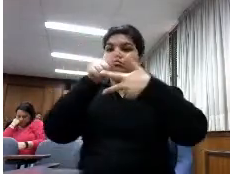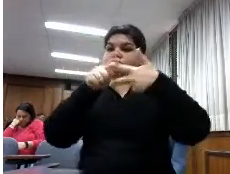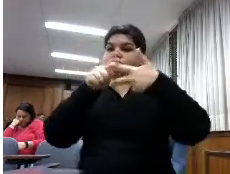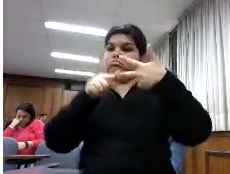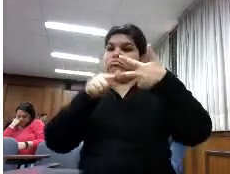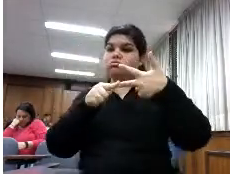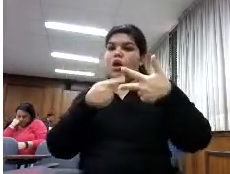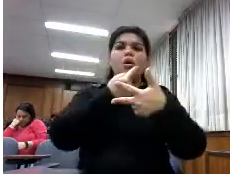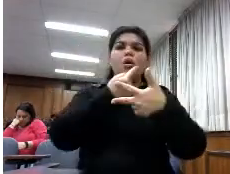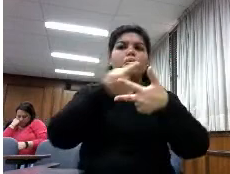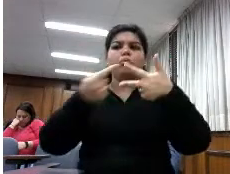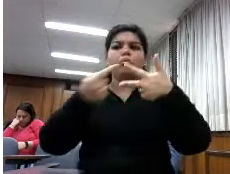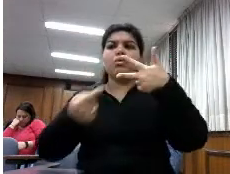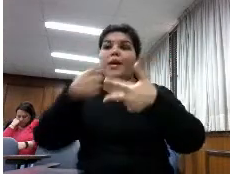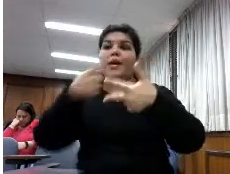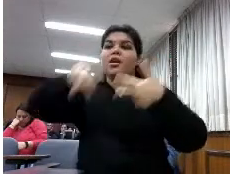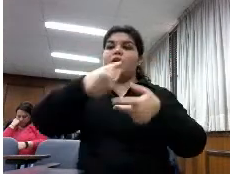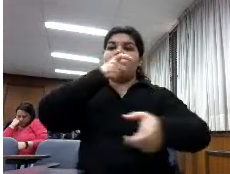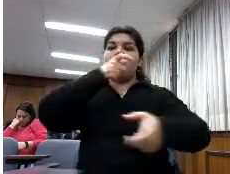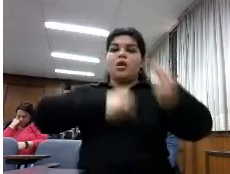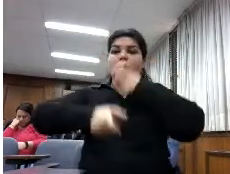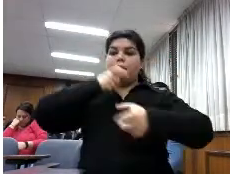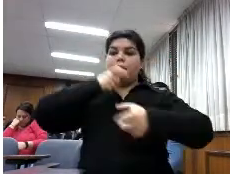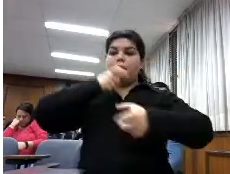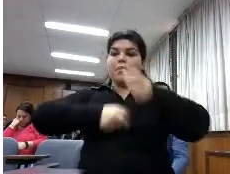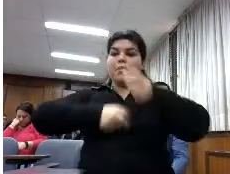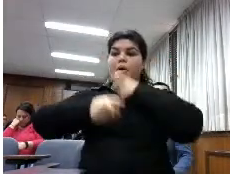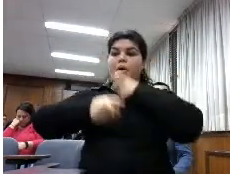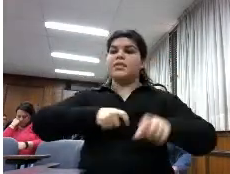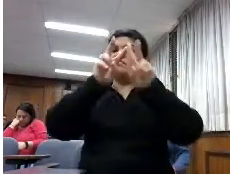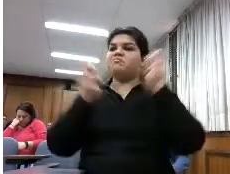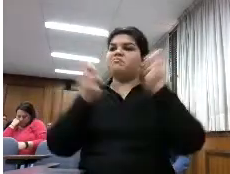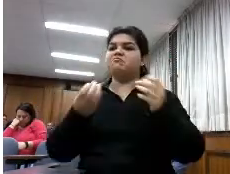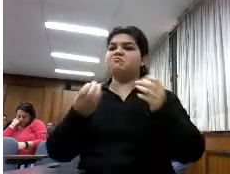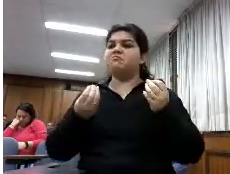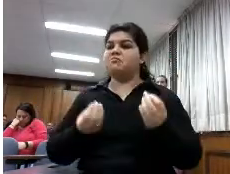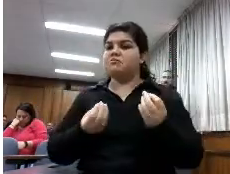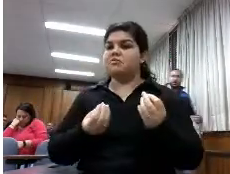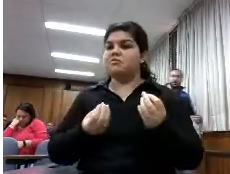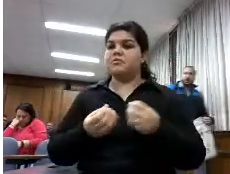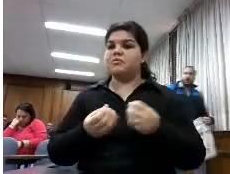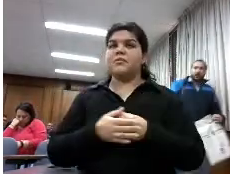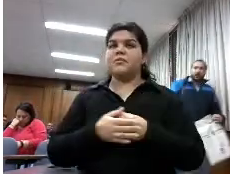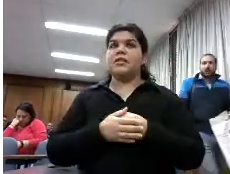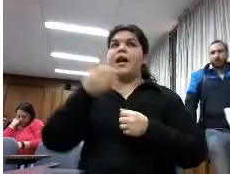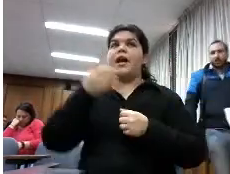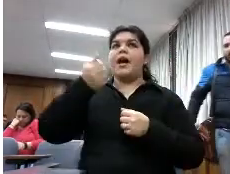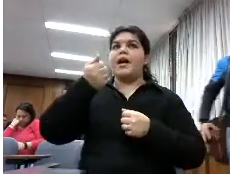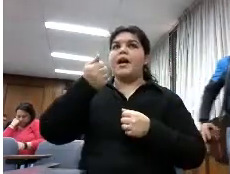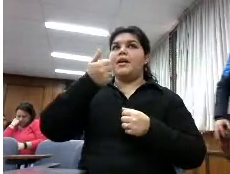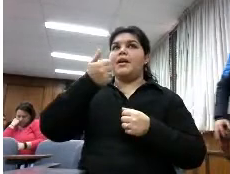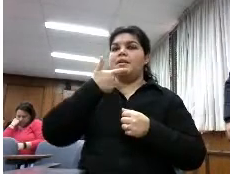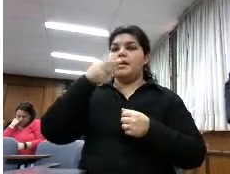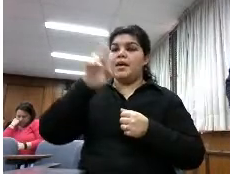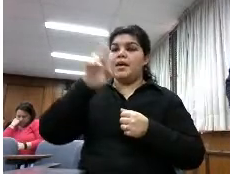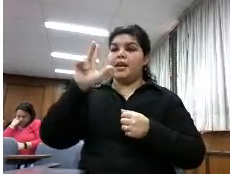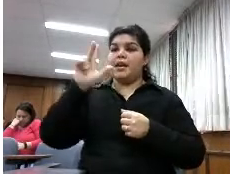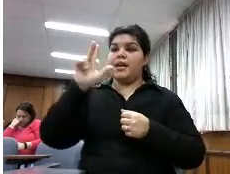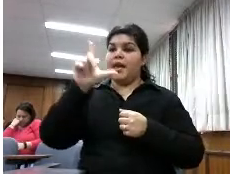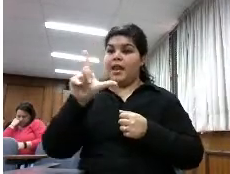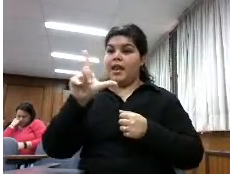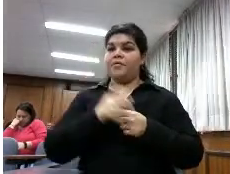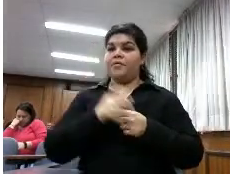nos dieron sus respuestas en torno a un test que hace la ACRL que es la